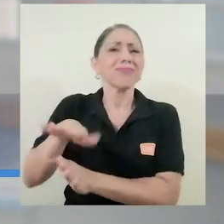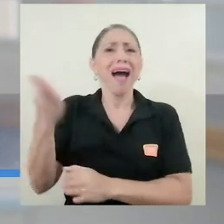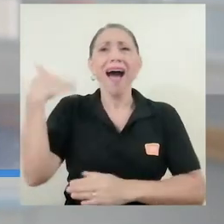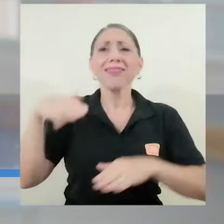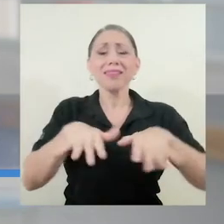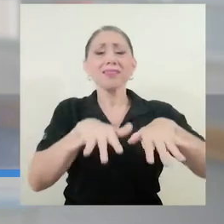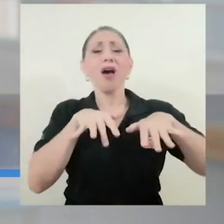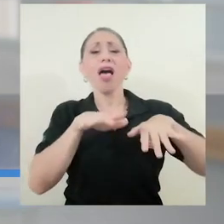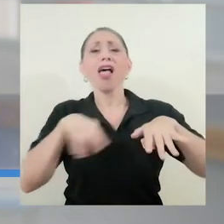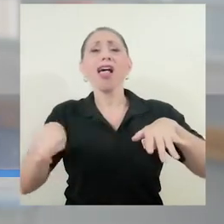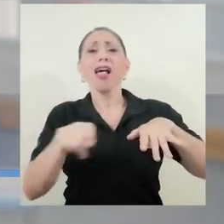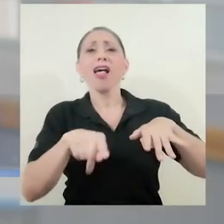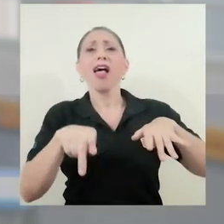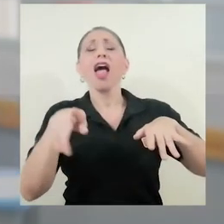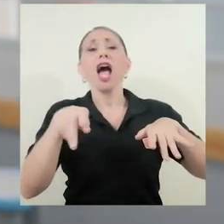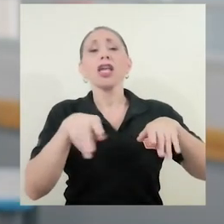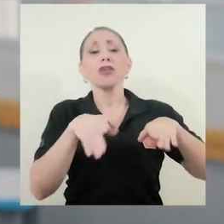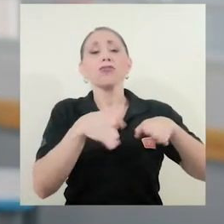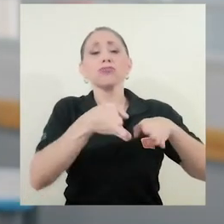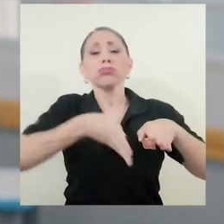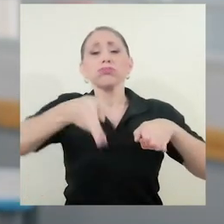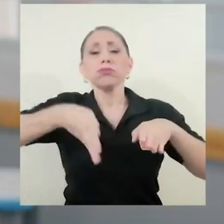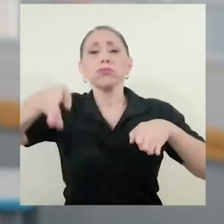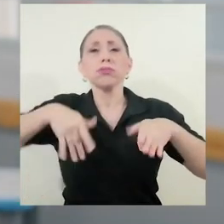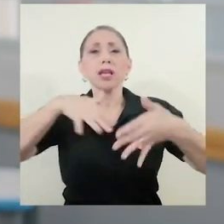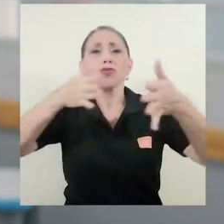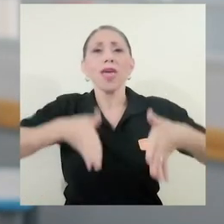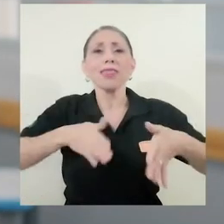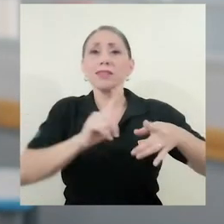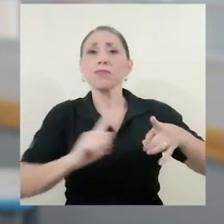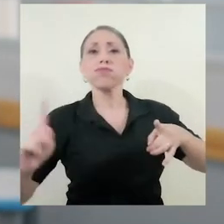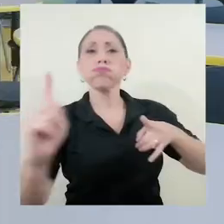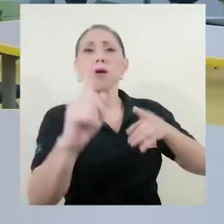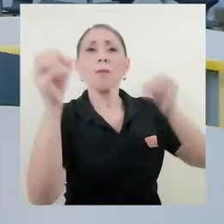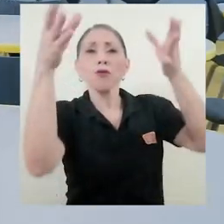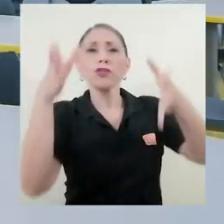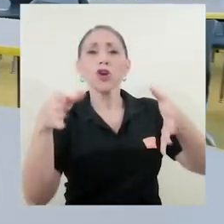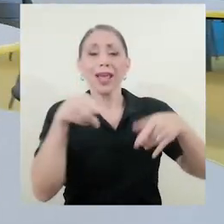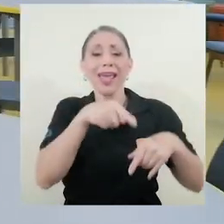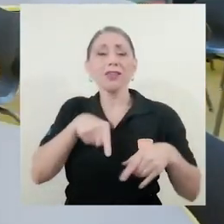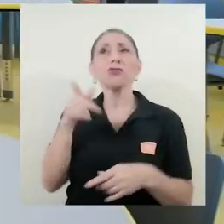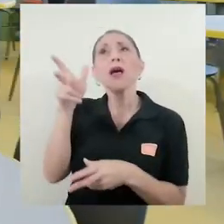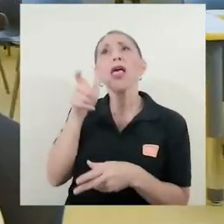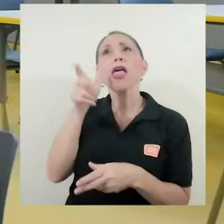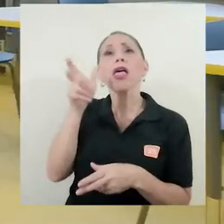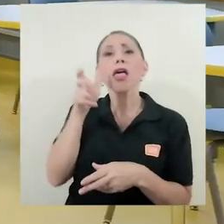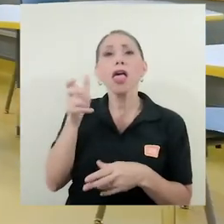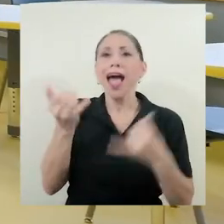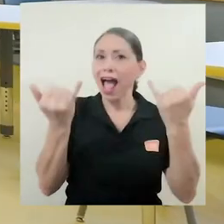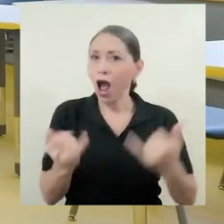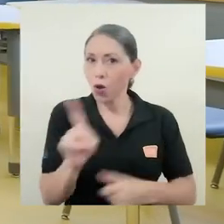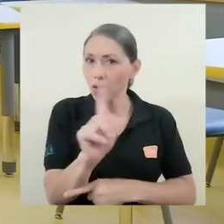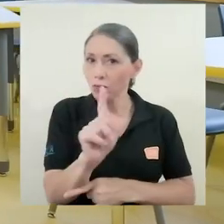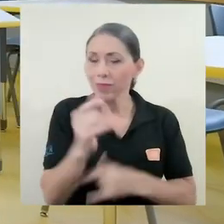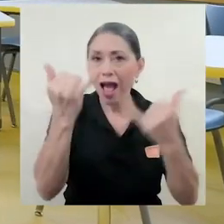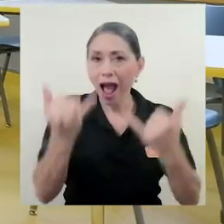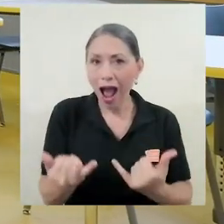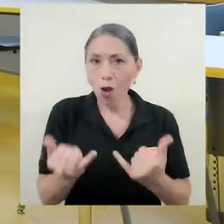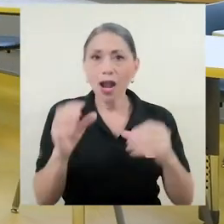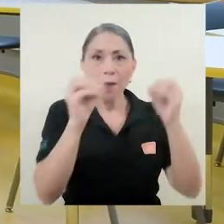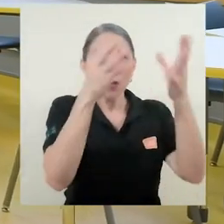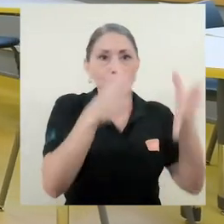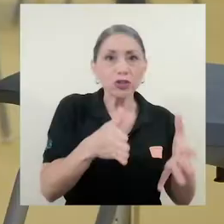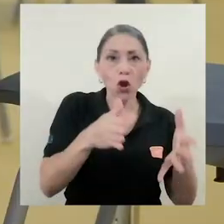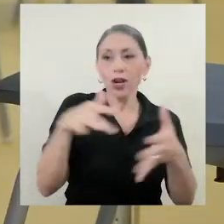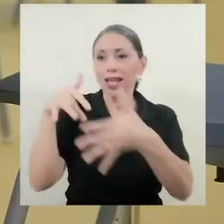profesor fijo al frente y unas hileras de estudiantes nada más escuchando al docente. En este momento el docente interactúa en conjunto